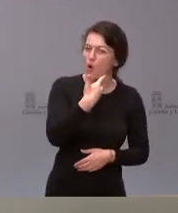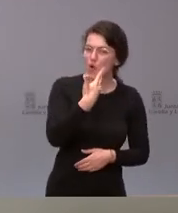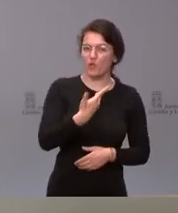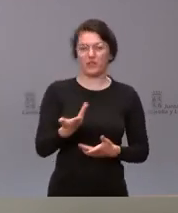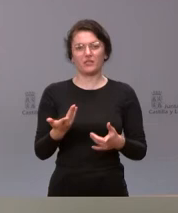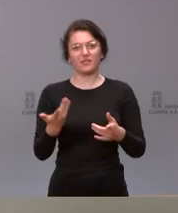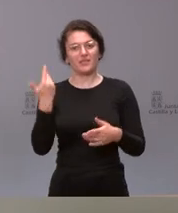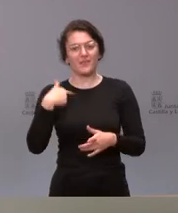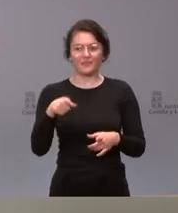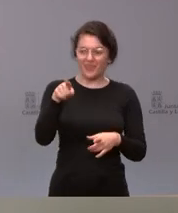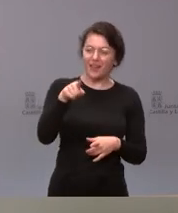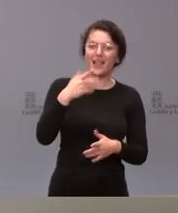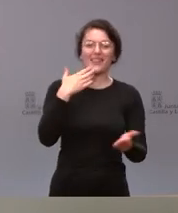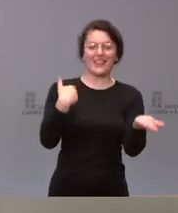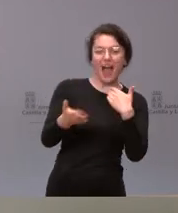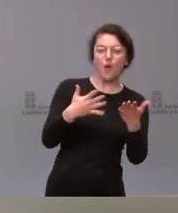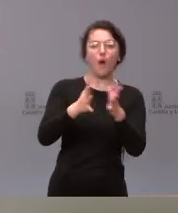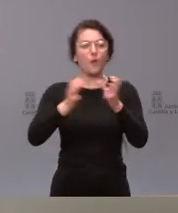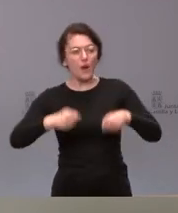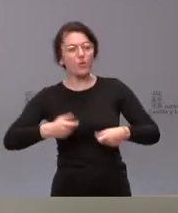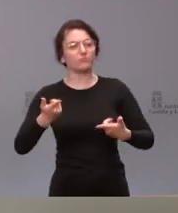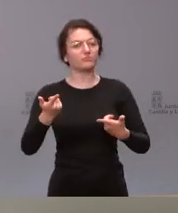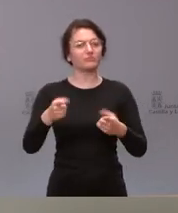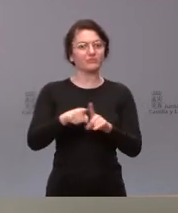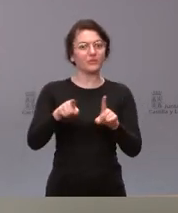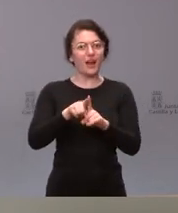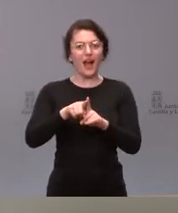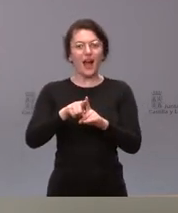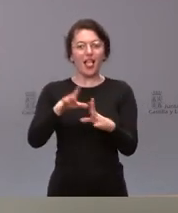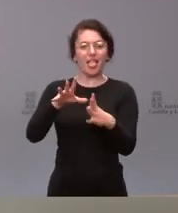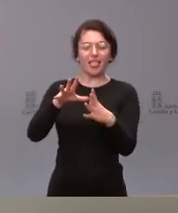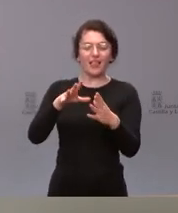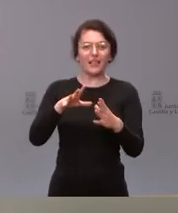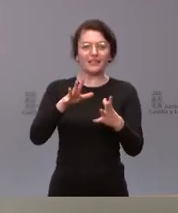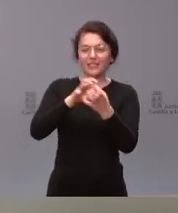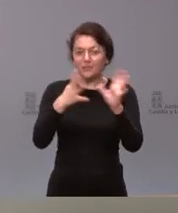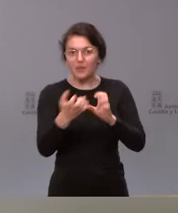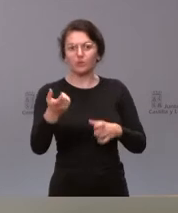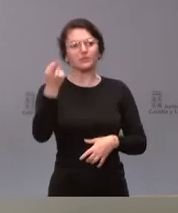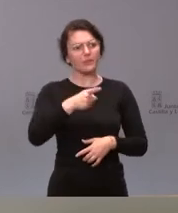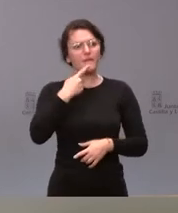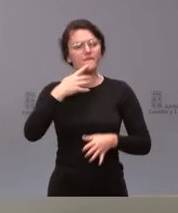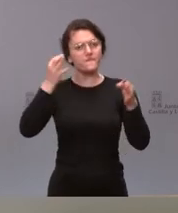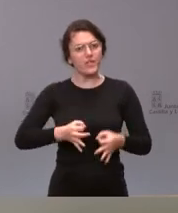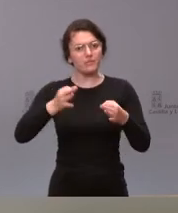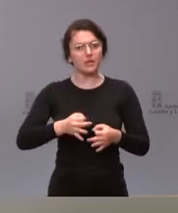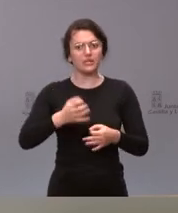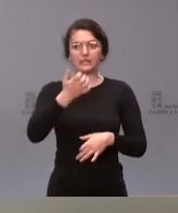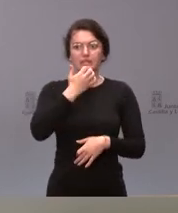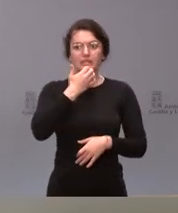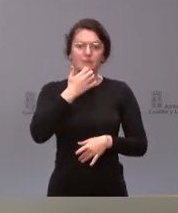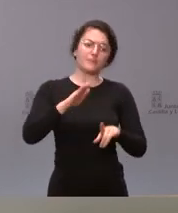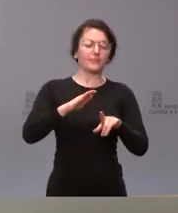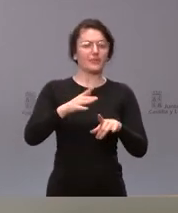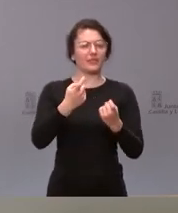de acuerdo de entendimiento también de firmeza en torno a las posiciones de defensa de los intereses de Castileón y por